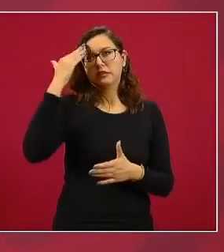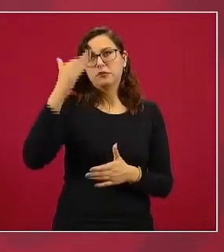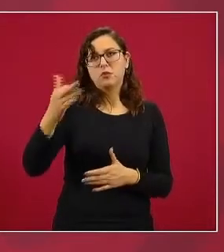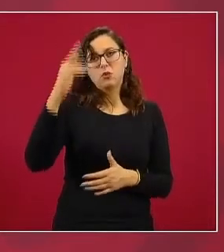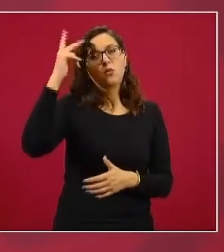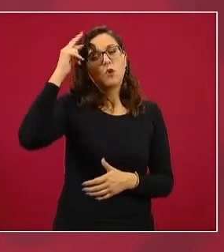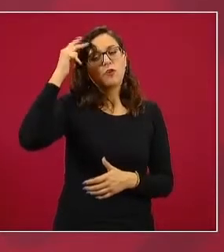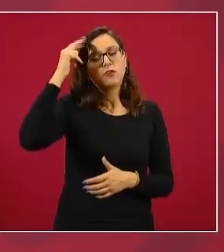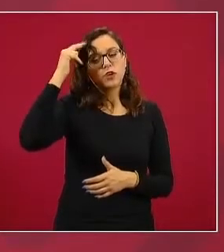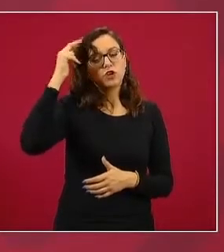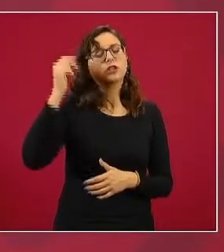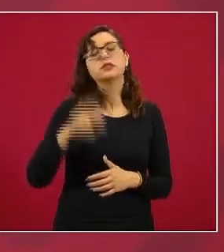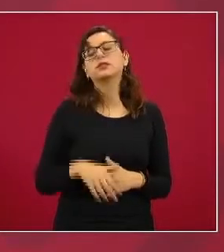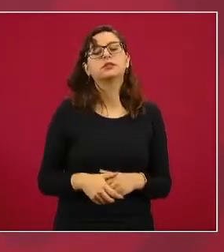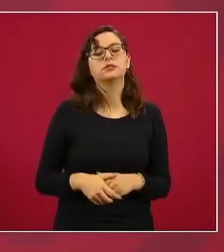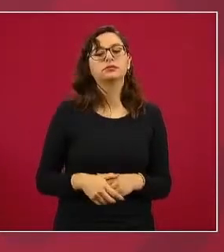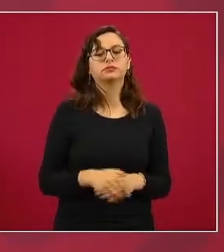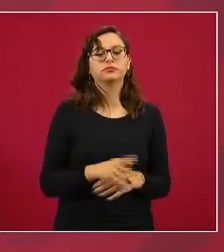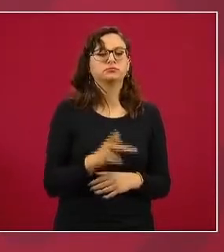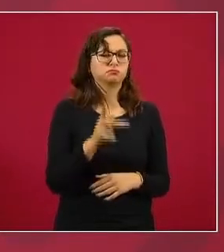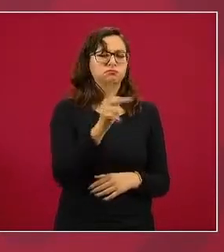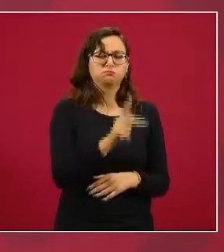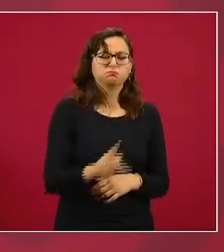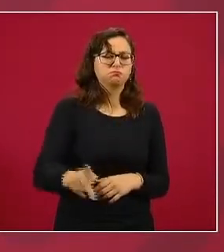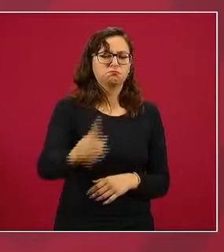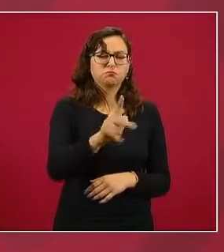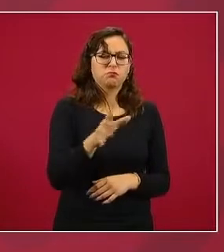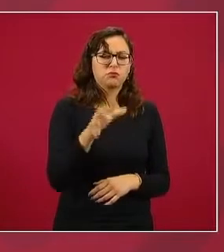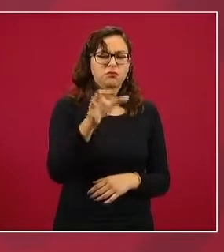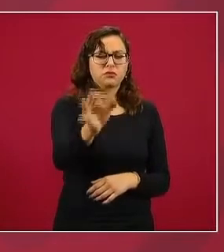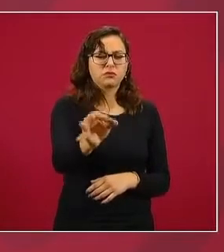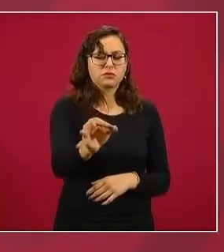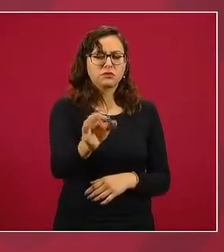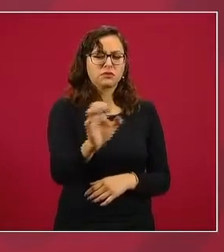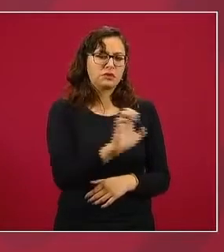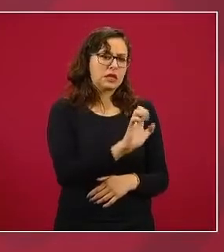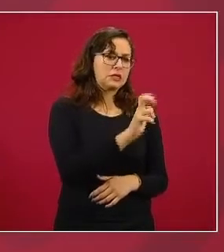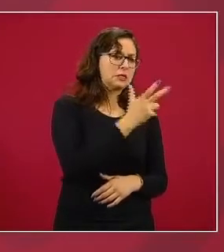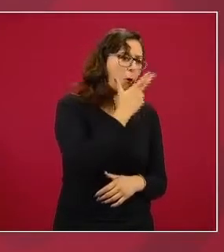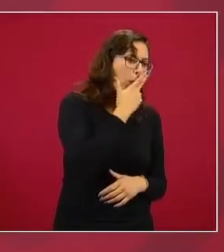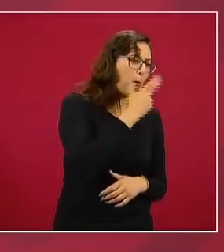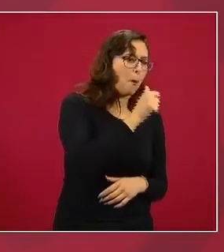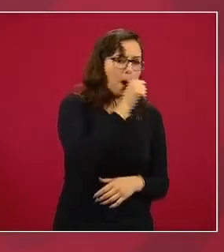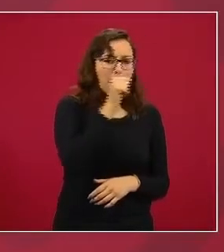que es un pueblo que está entre Chihuahua y Juárez.